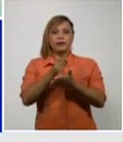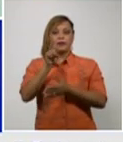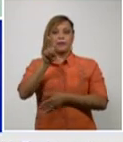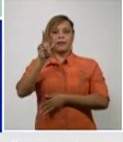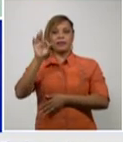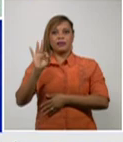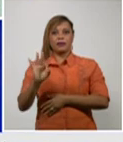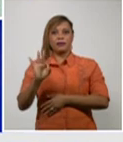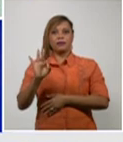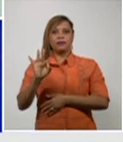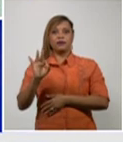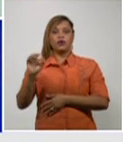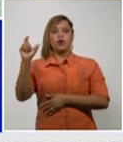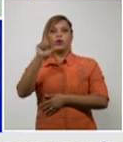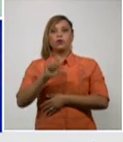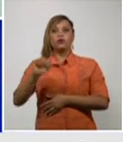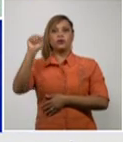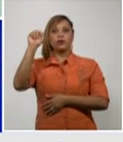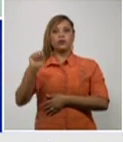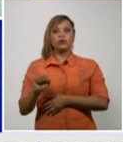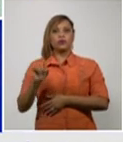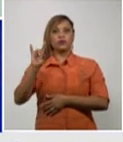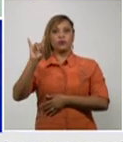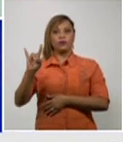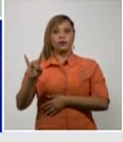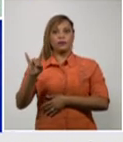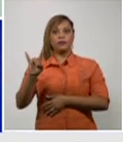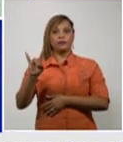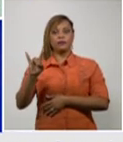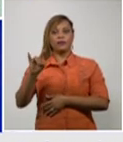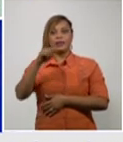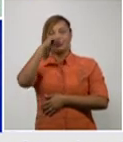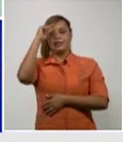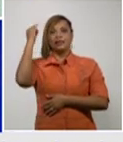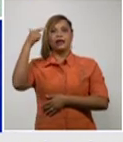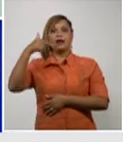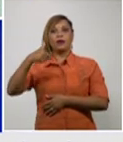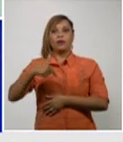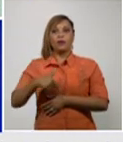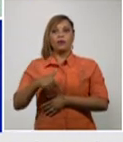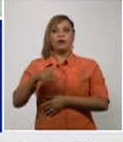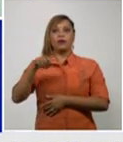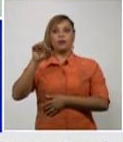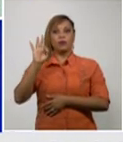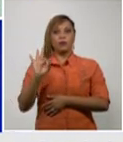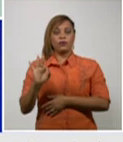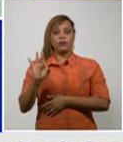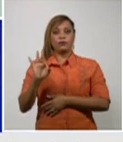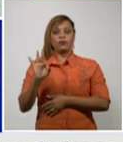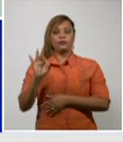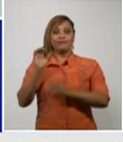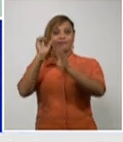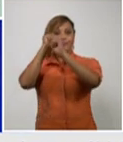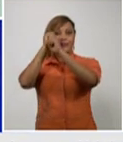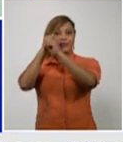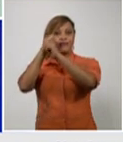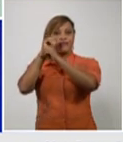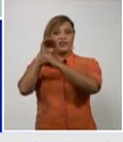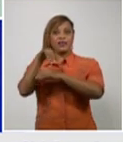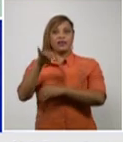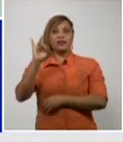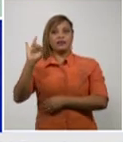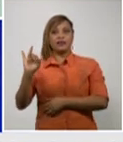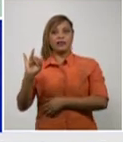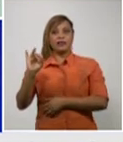Consolación del Sur con 9 San Juan y Martínez con 8 Viñales con 7